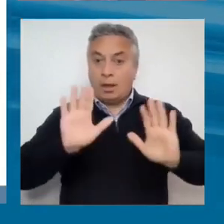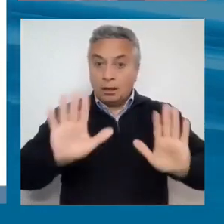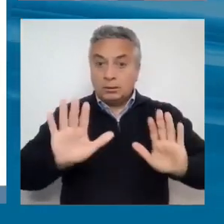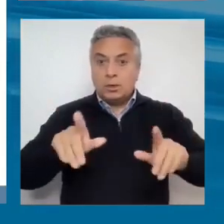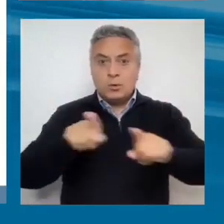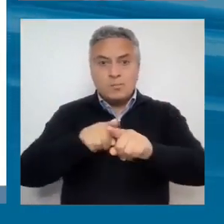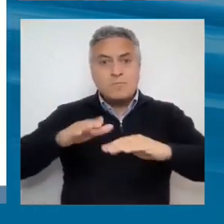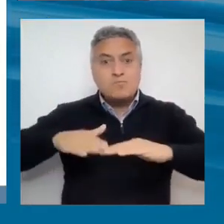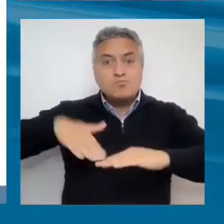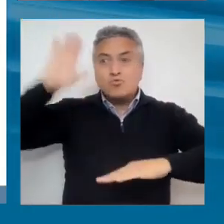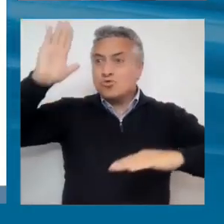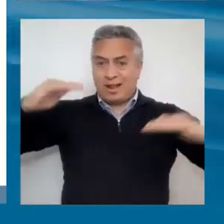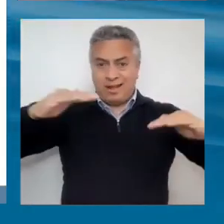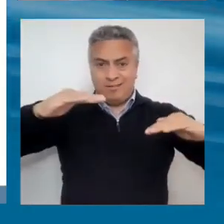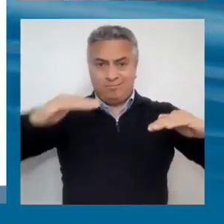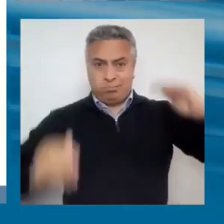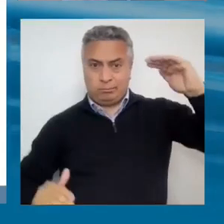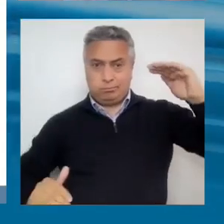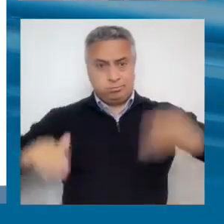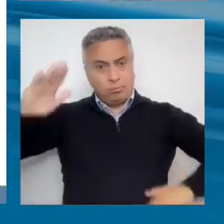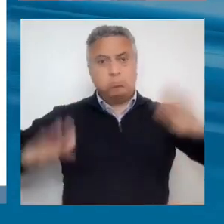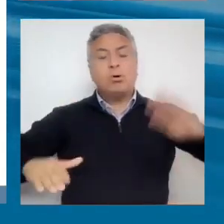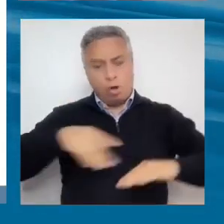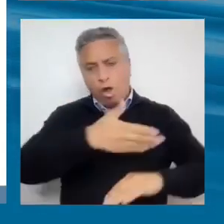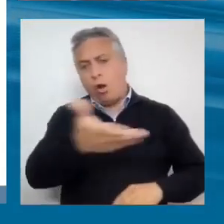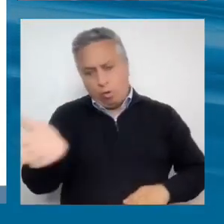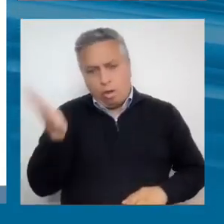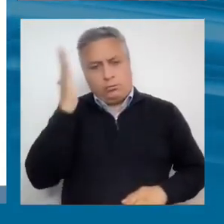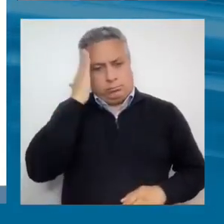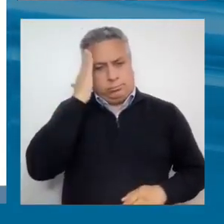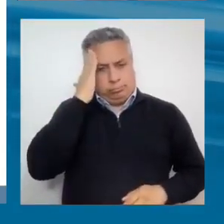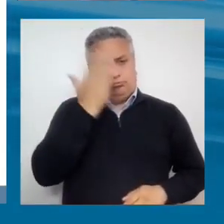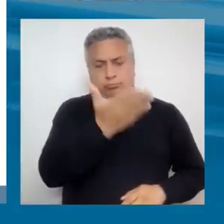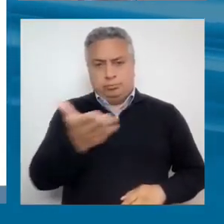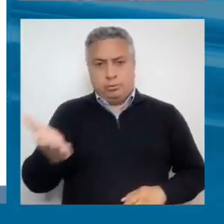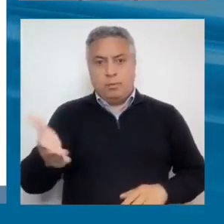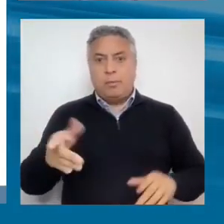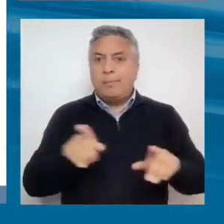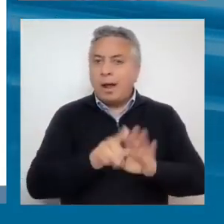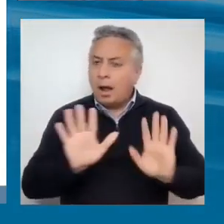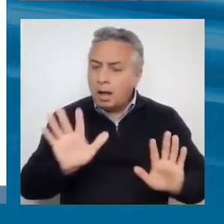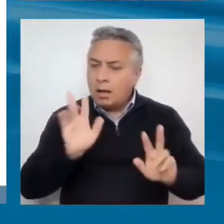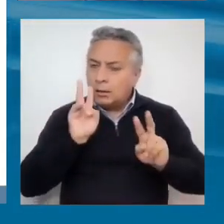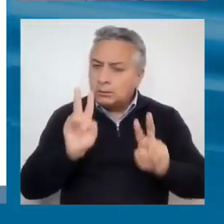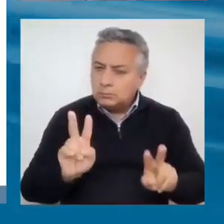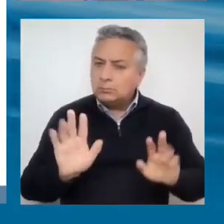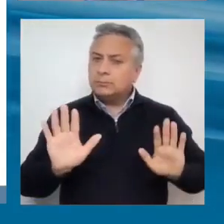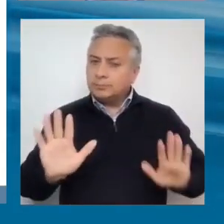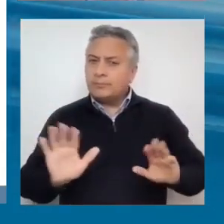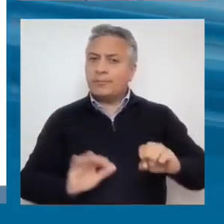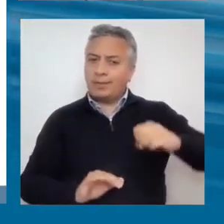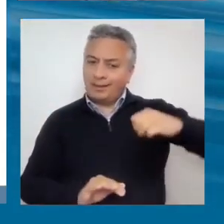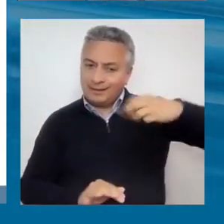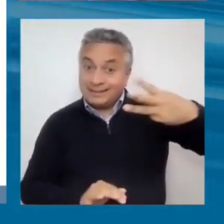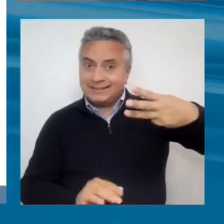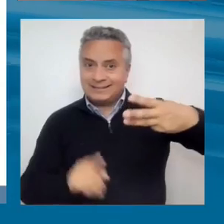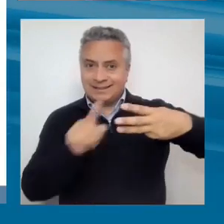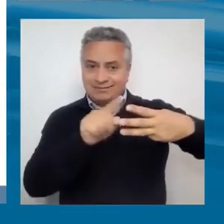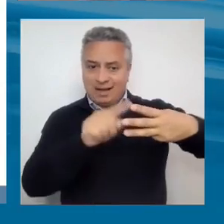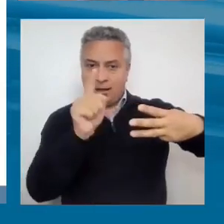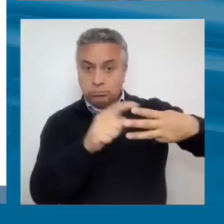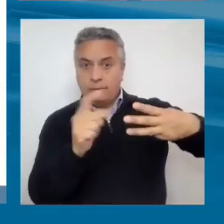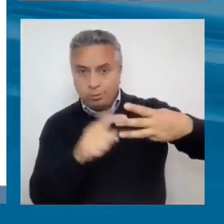esta muy bien conocida, pero no es casualidad que le pongamos estas tres características. Alta desigualdad,